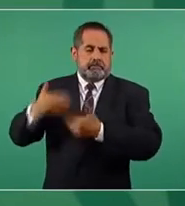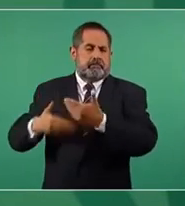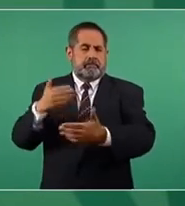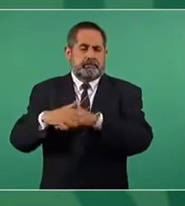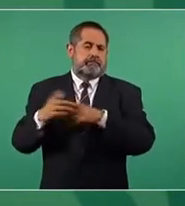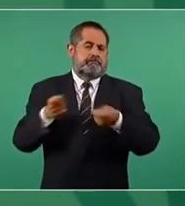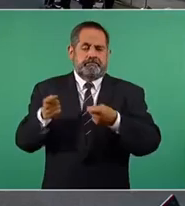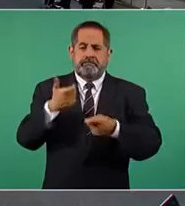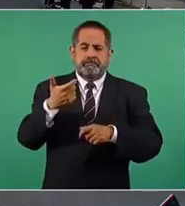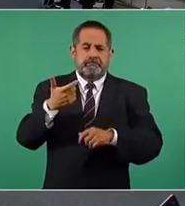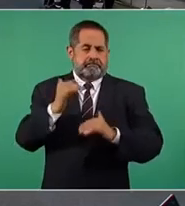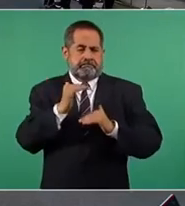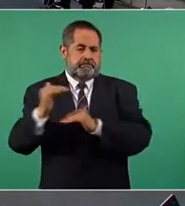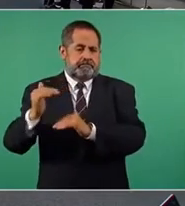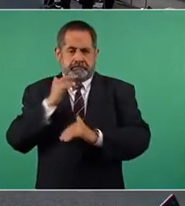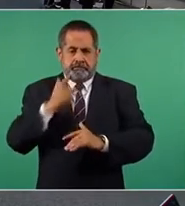controle el precio.